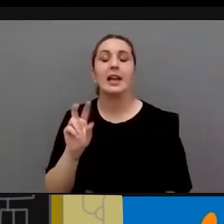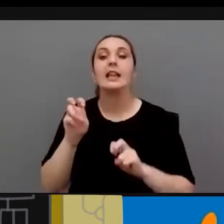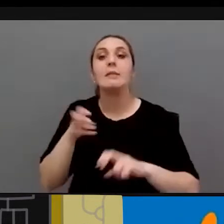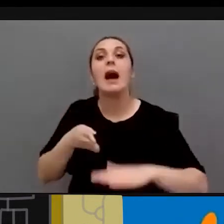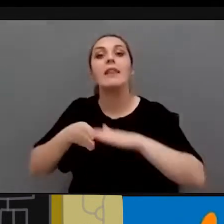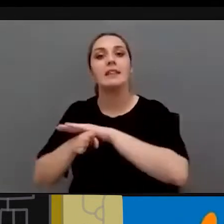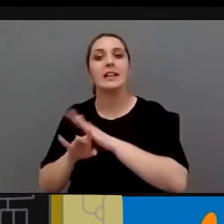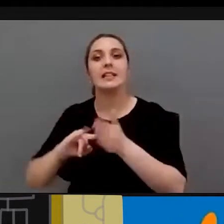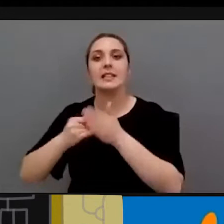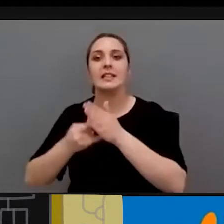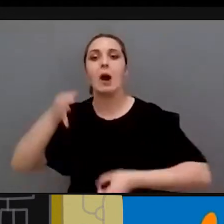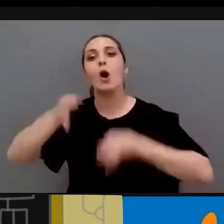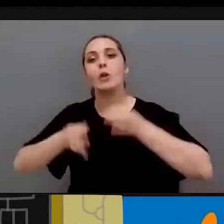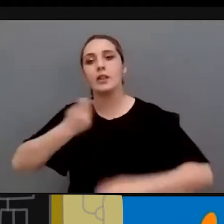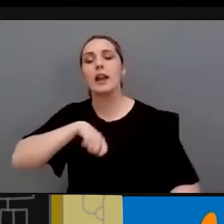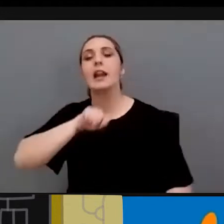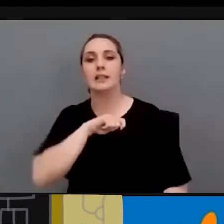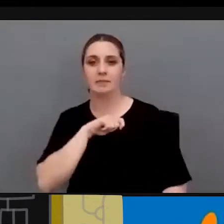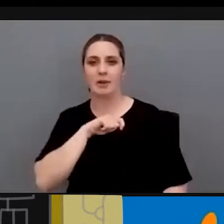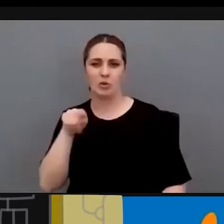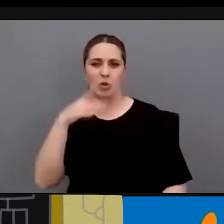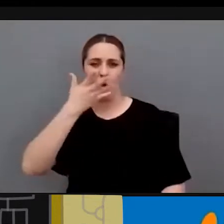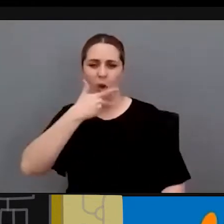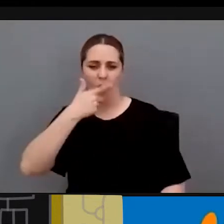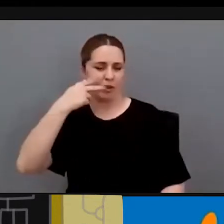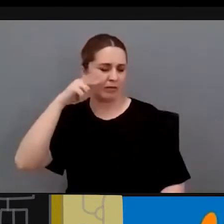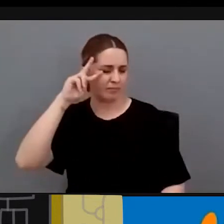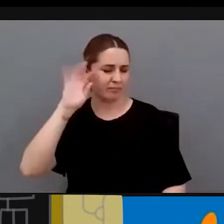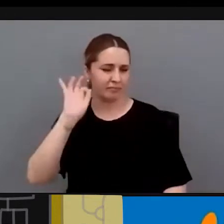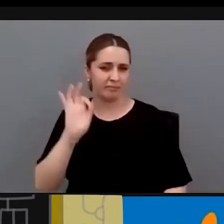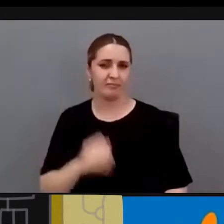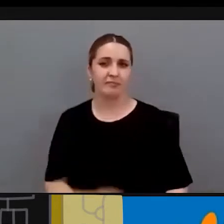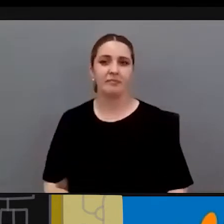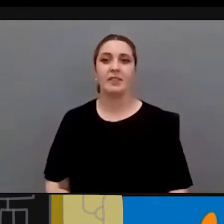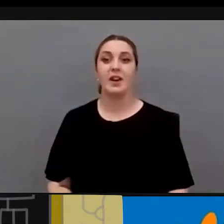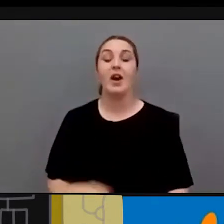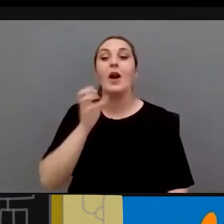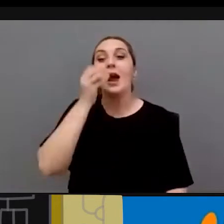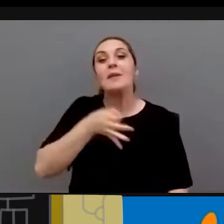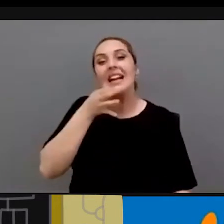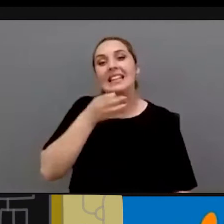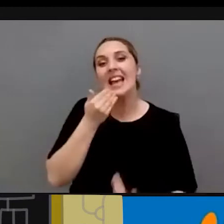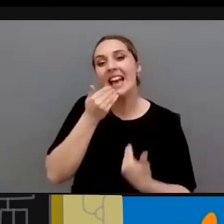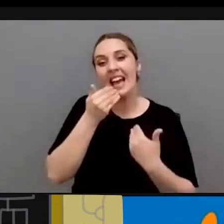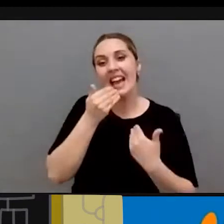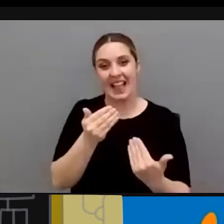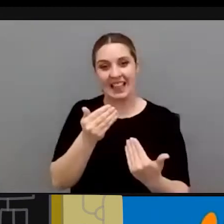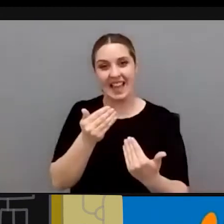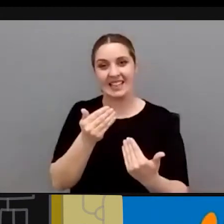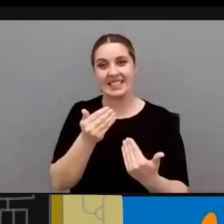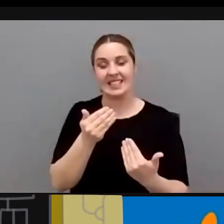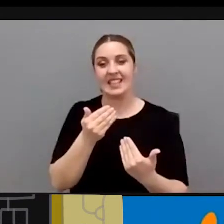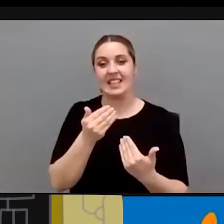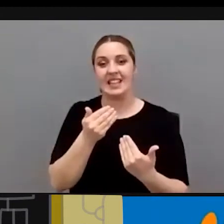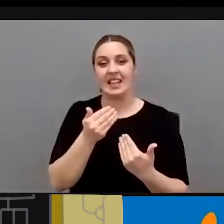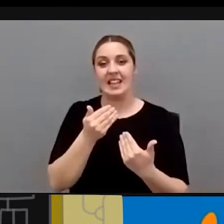en el sistema judicial español que ella bien conoce. ¿Qué tal? Bueno, buenas tardes. Muchísimas gracias. Muchísimas gracias